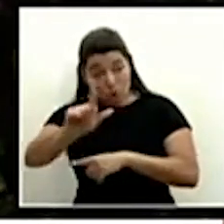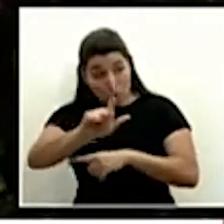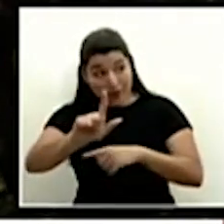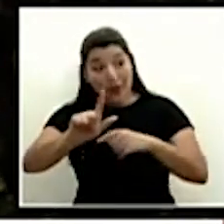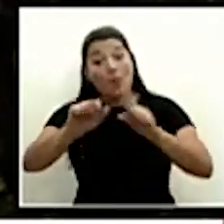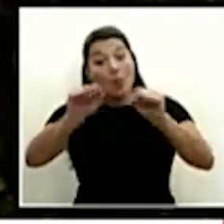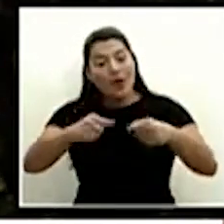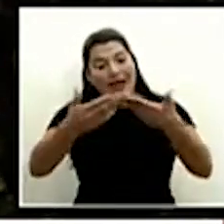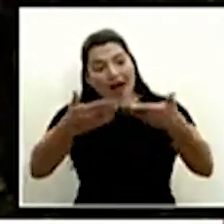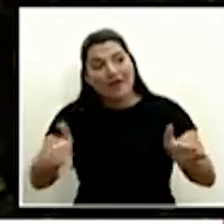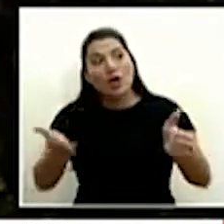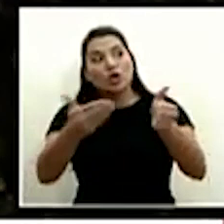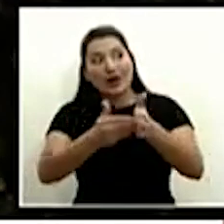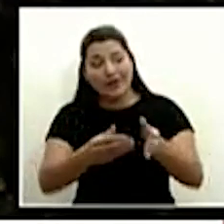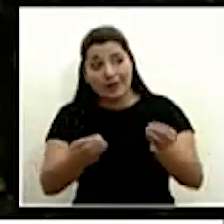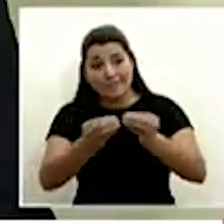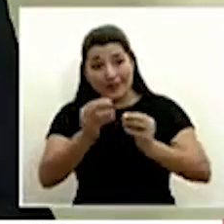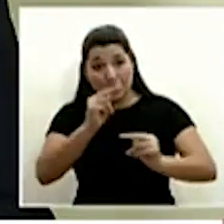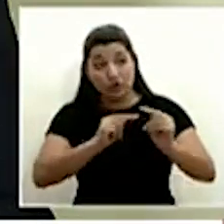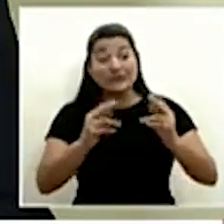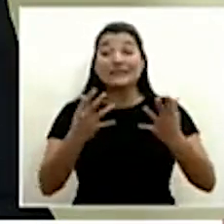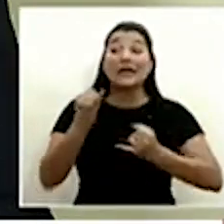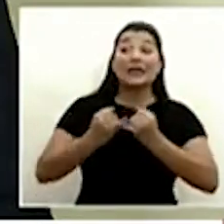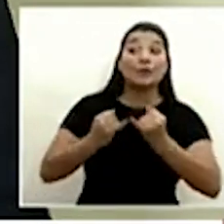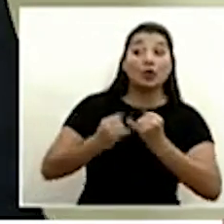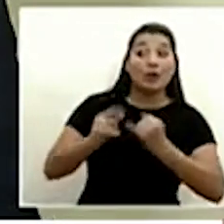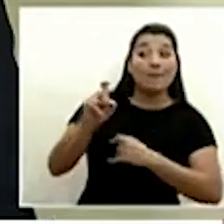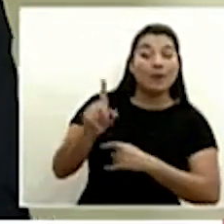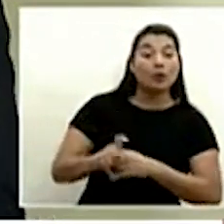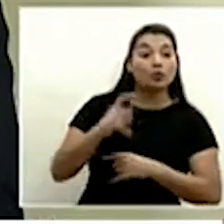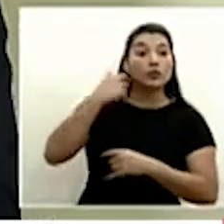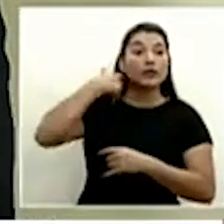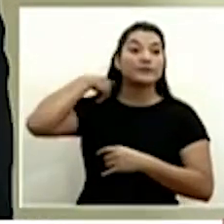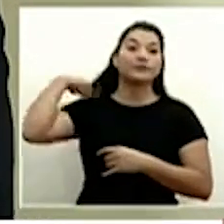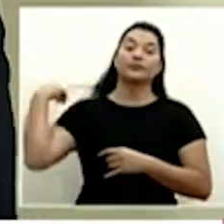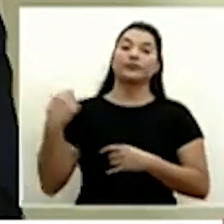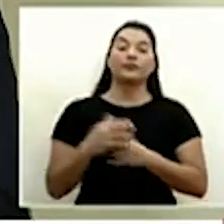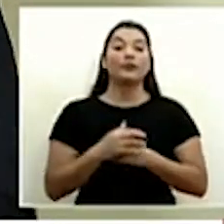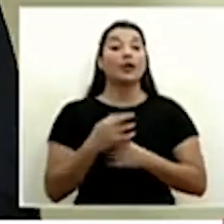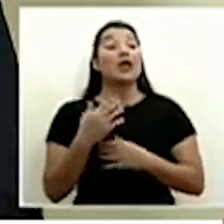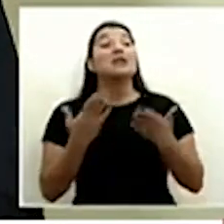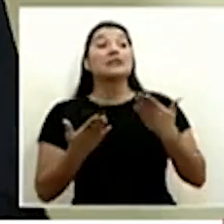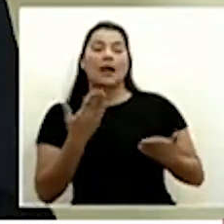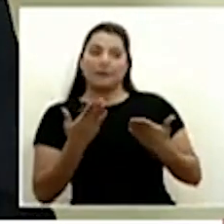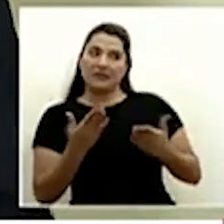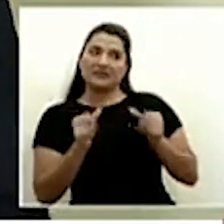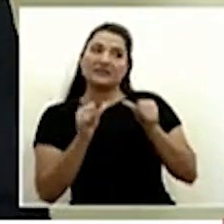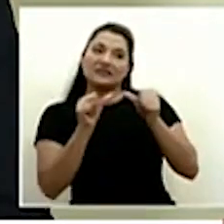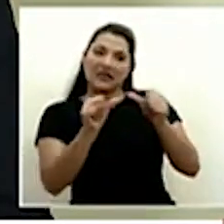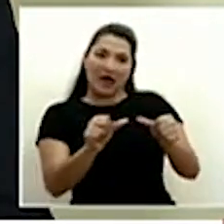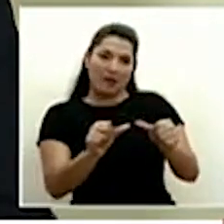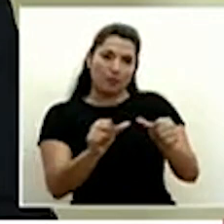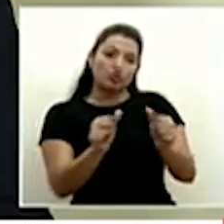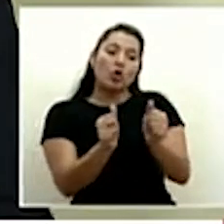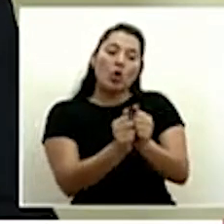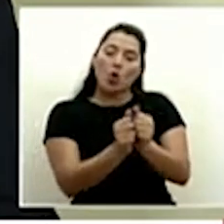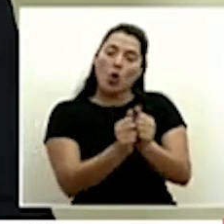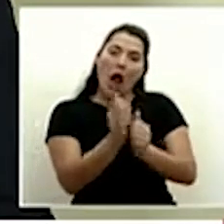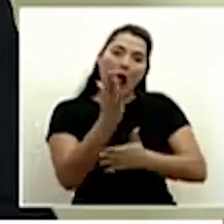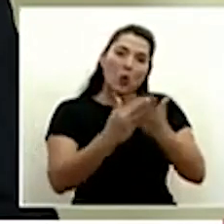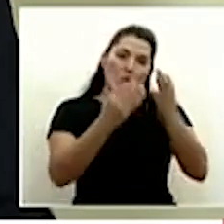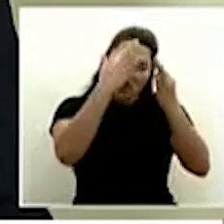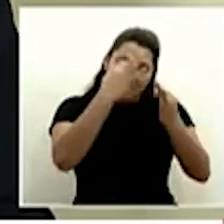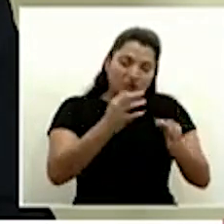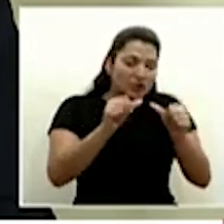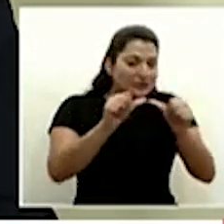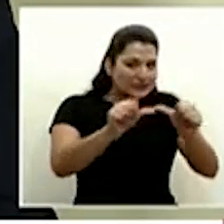la reapertura y finalizamos acá colega si posiblemente vamos a mantener algunas medidas otras como usted lo sugería puede